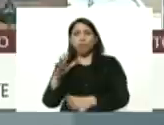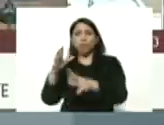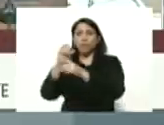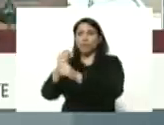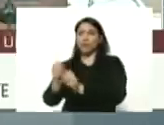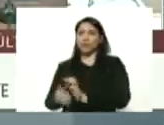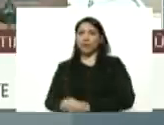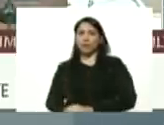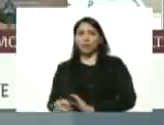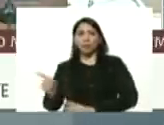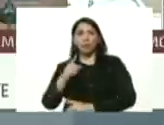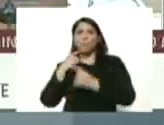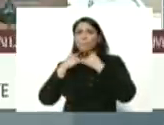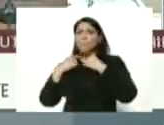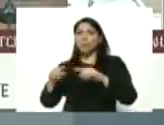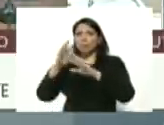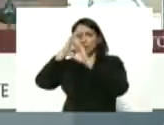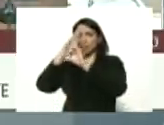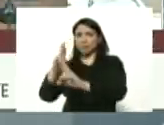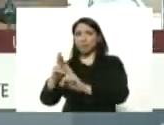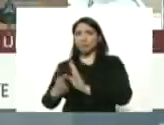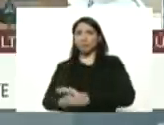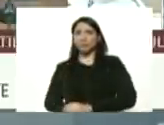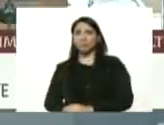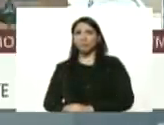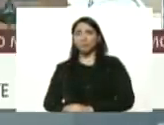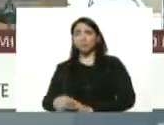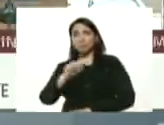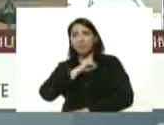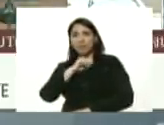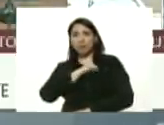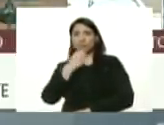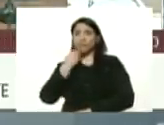no le pierdan el respeto y el miedo a la enfermedad